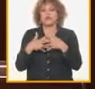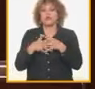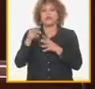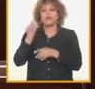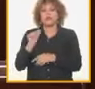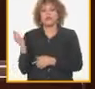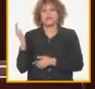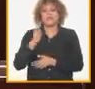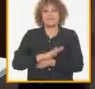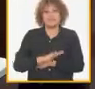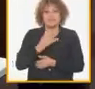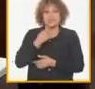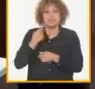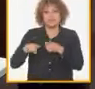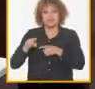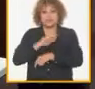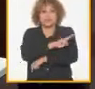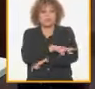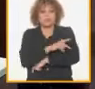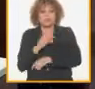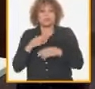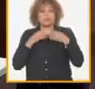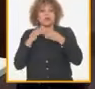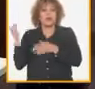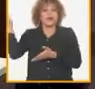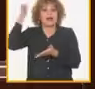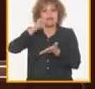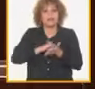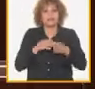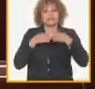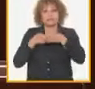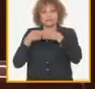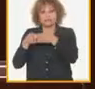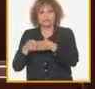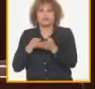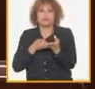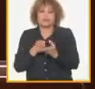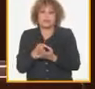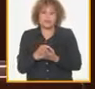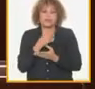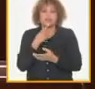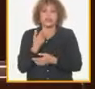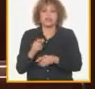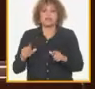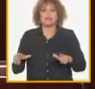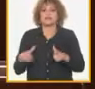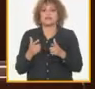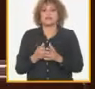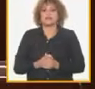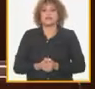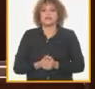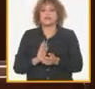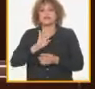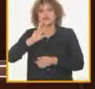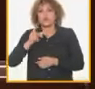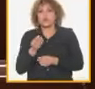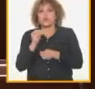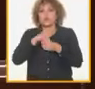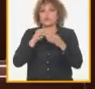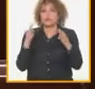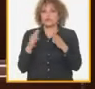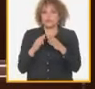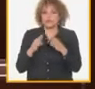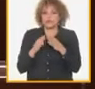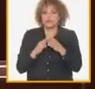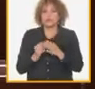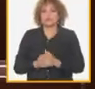en el ámbito aéreo y marítimo continúan manifestándose ilegalidades urbanísticas en la vivienda la aparición de asentamientos